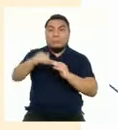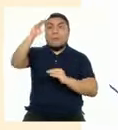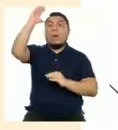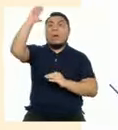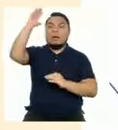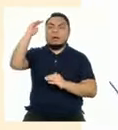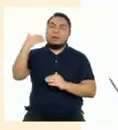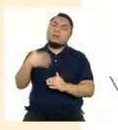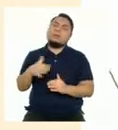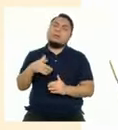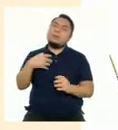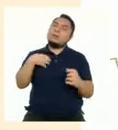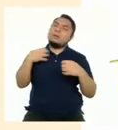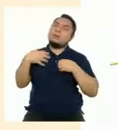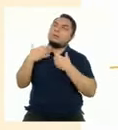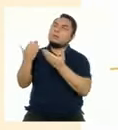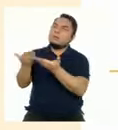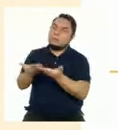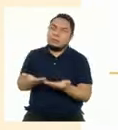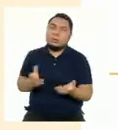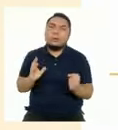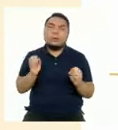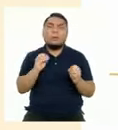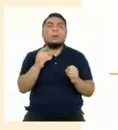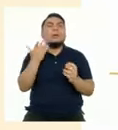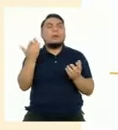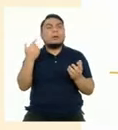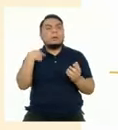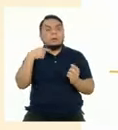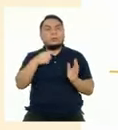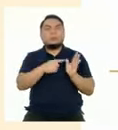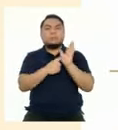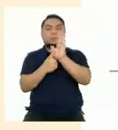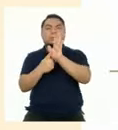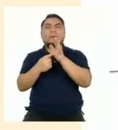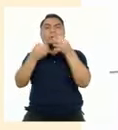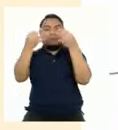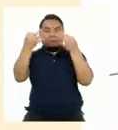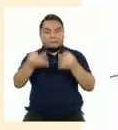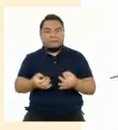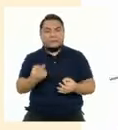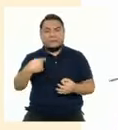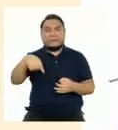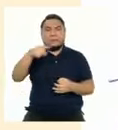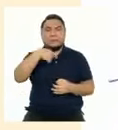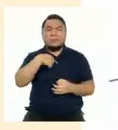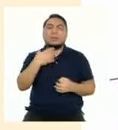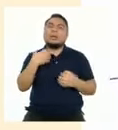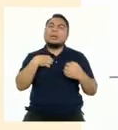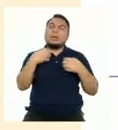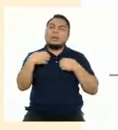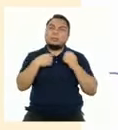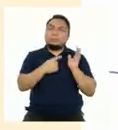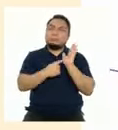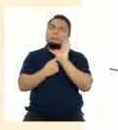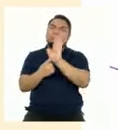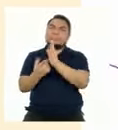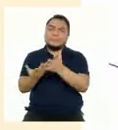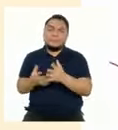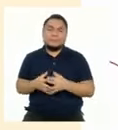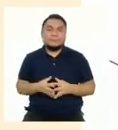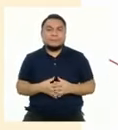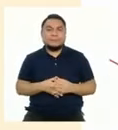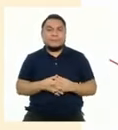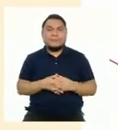si es necesario también podemos presentar formalmente nuestro reclamo.